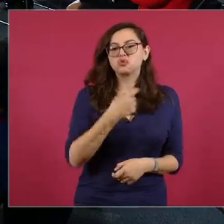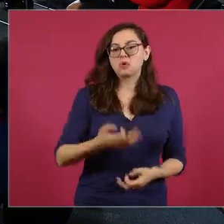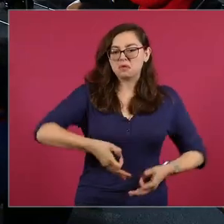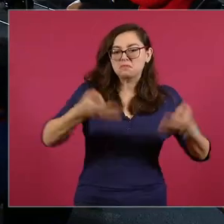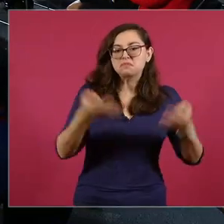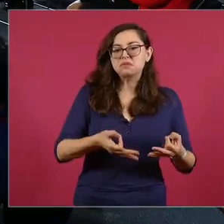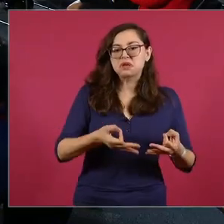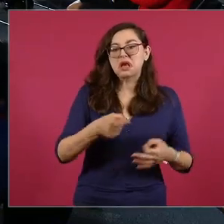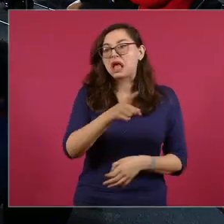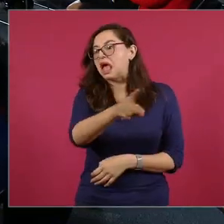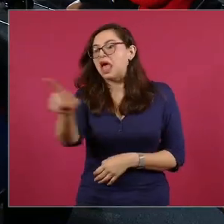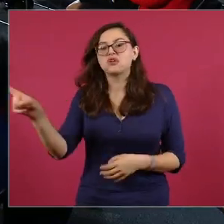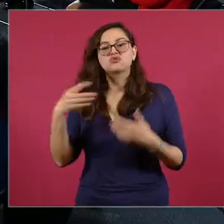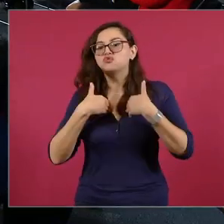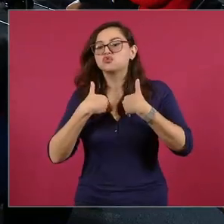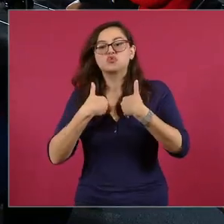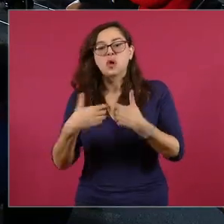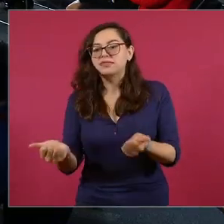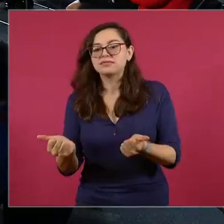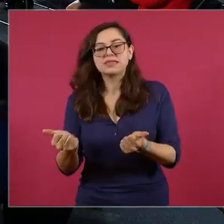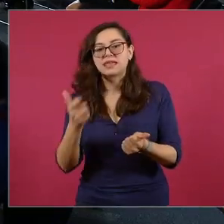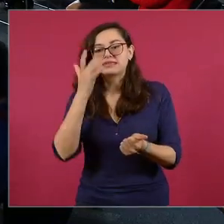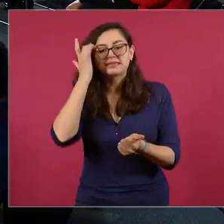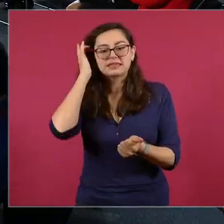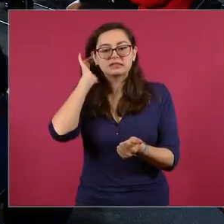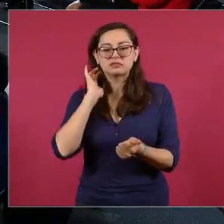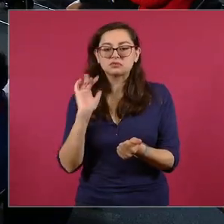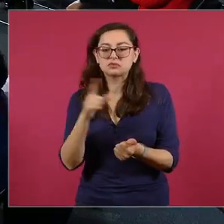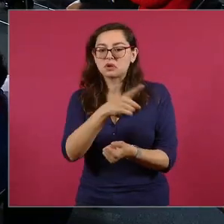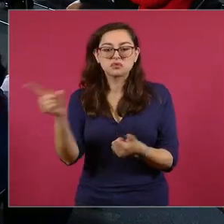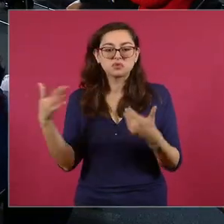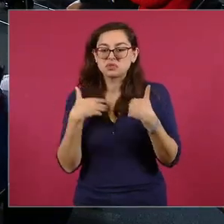pasar es una autocracia legal hay una partecita antes